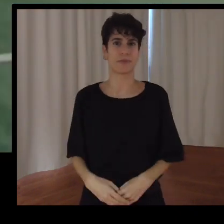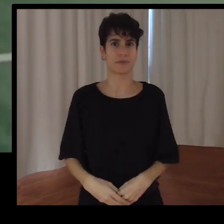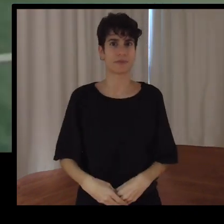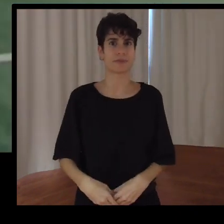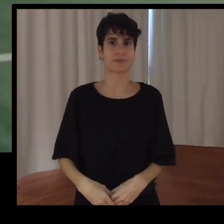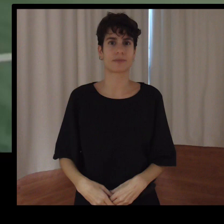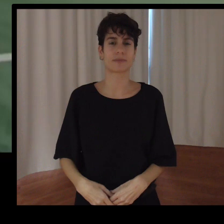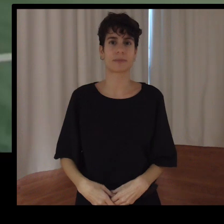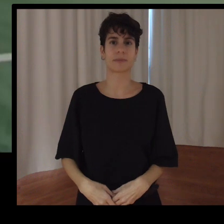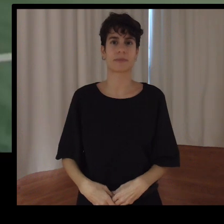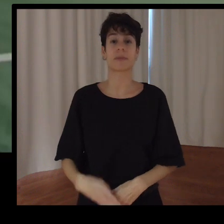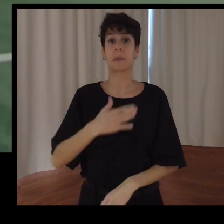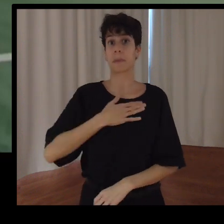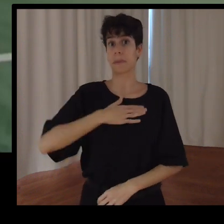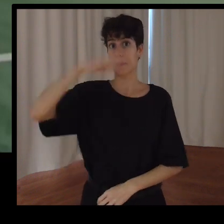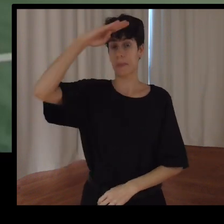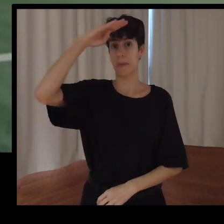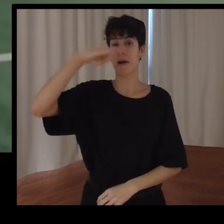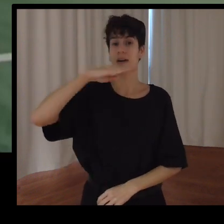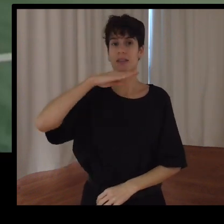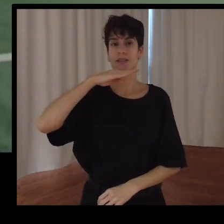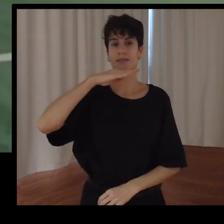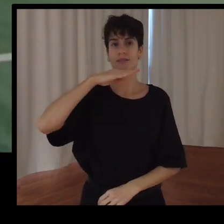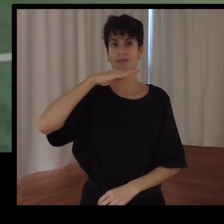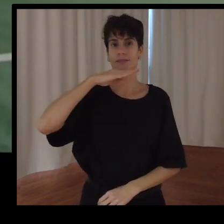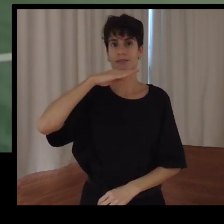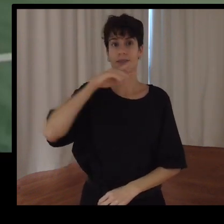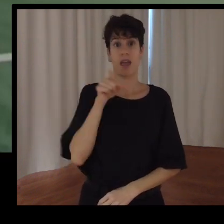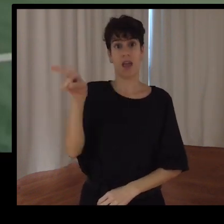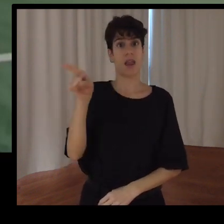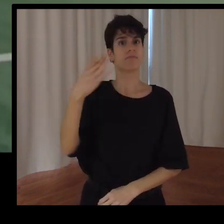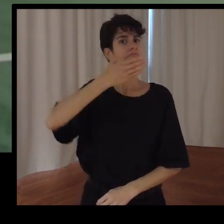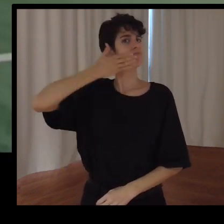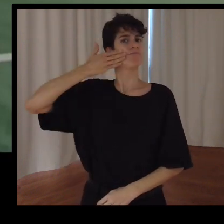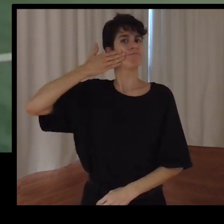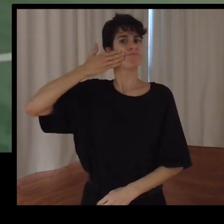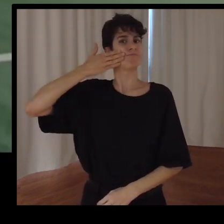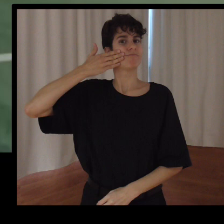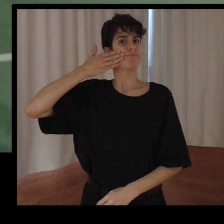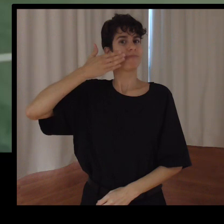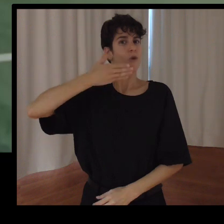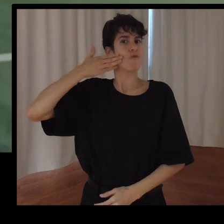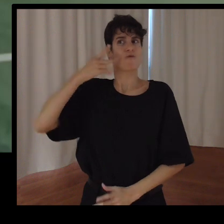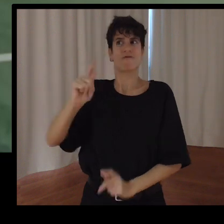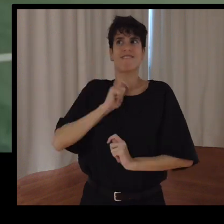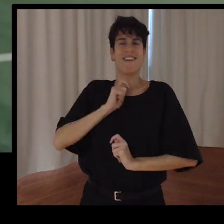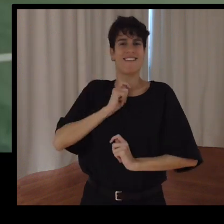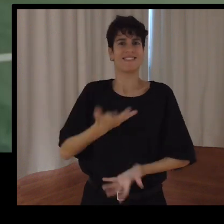Para mí, mis padres, es un orgullo. Es un orgullo que tenemos dentro.